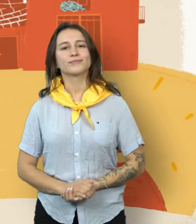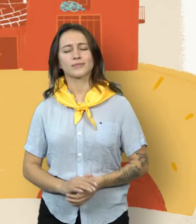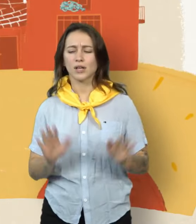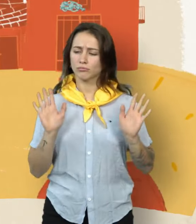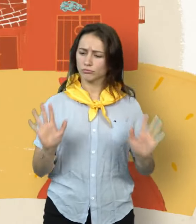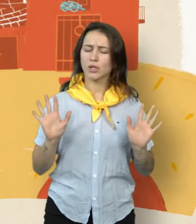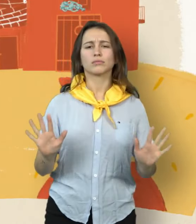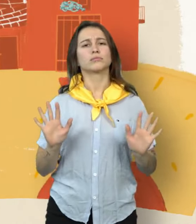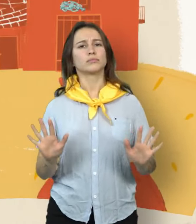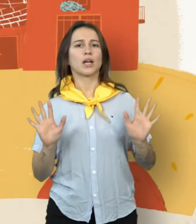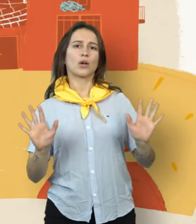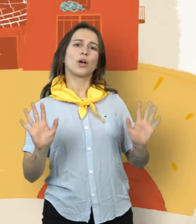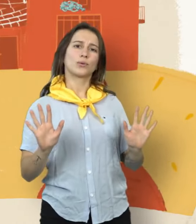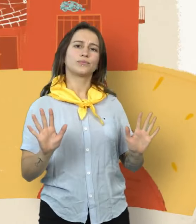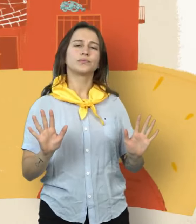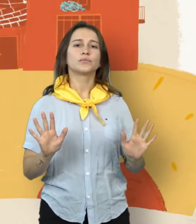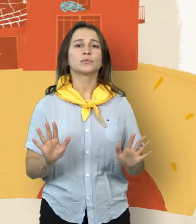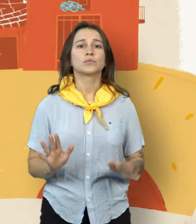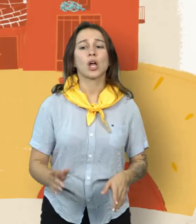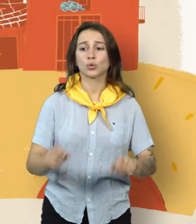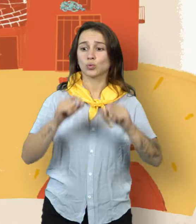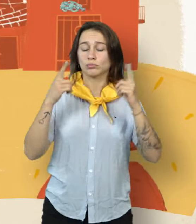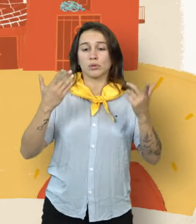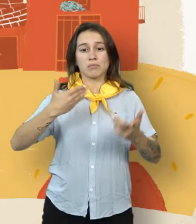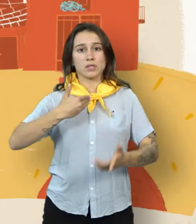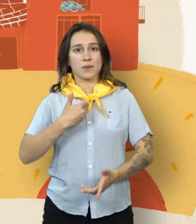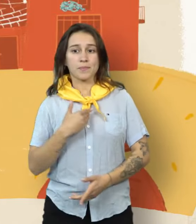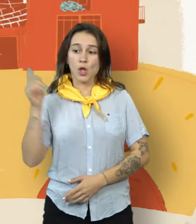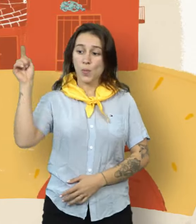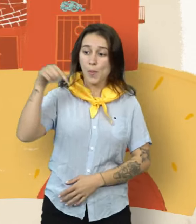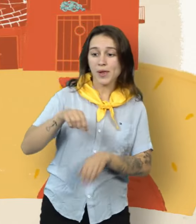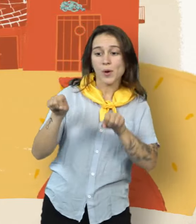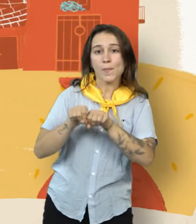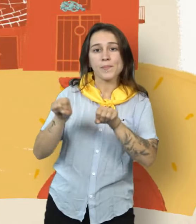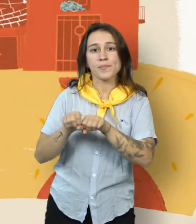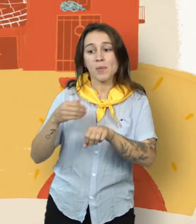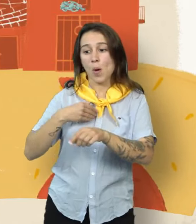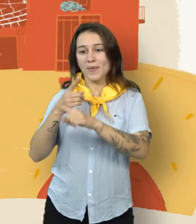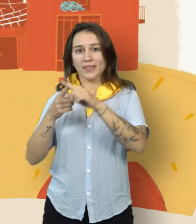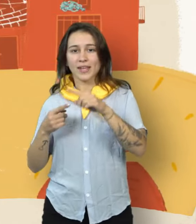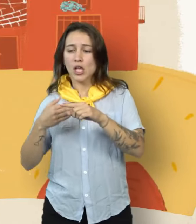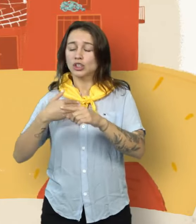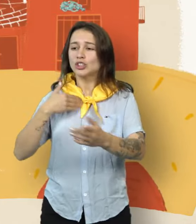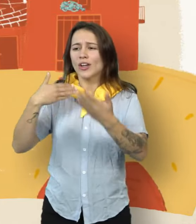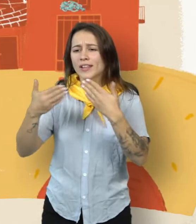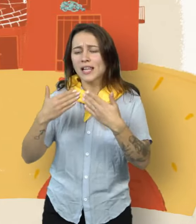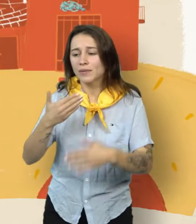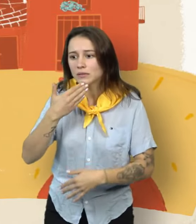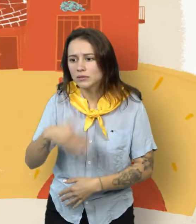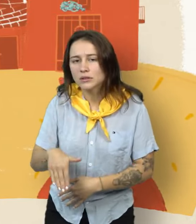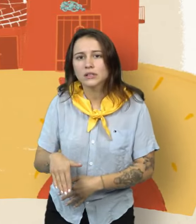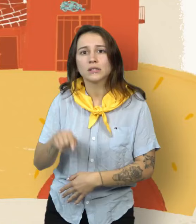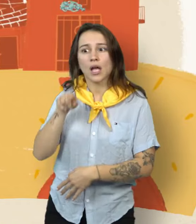¡Aro, aro, aro, aro, aro, aro! ¡Ay, Juna, la suerte mía! Vino un primo con mi tía, yo le hablaba y no